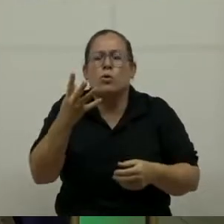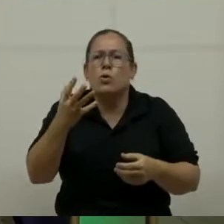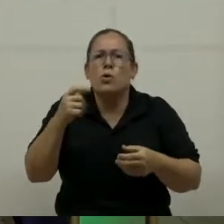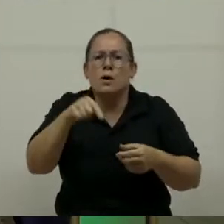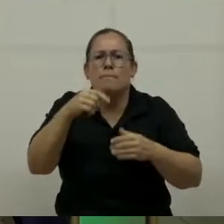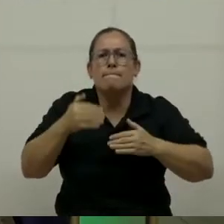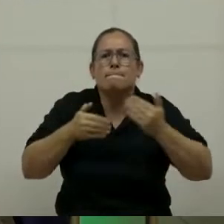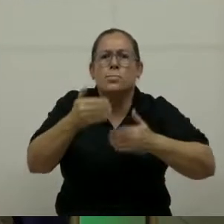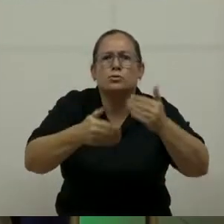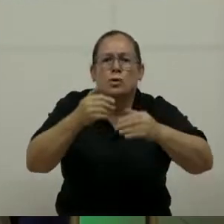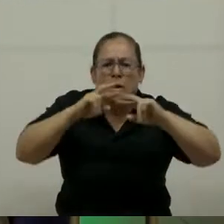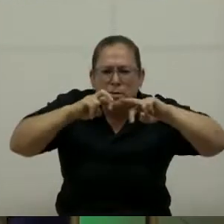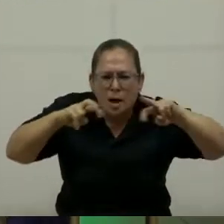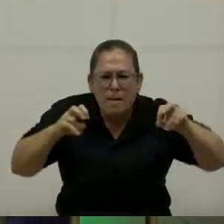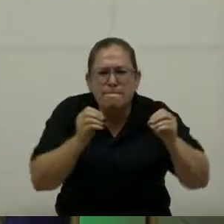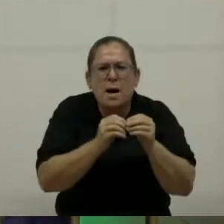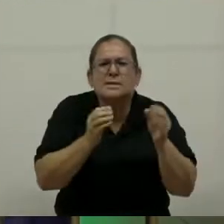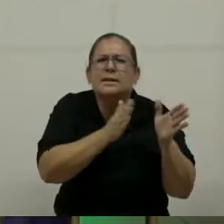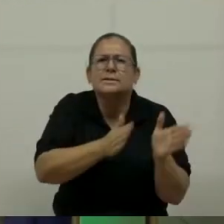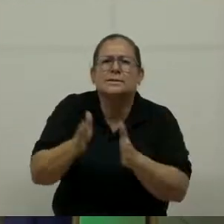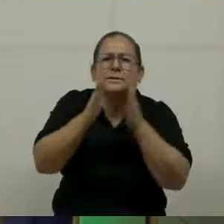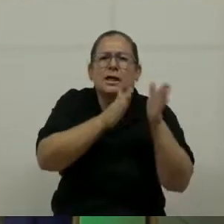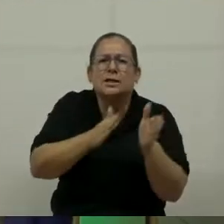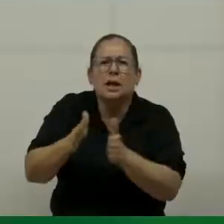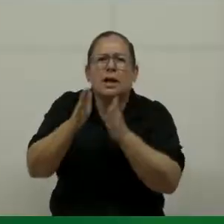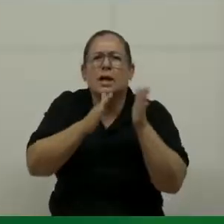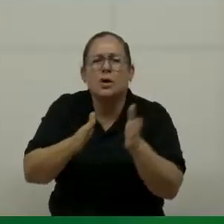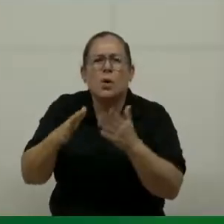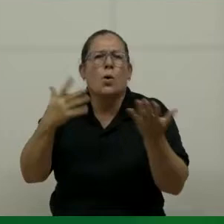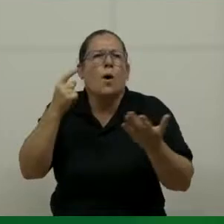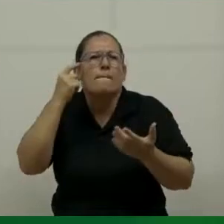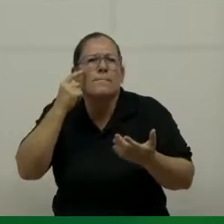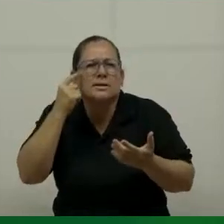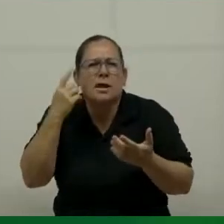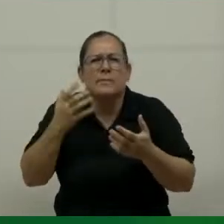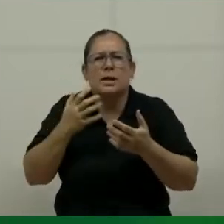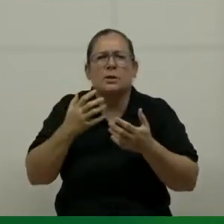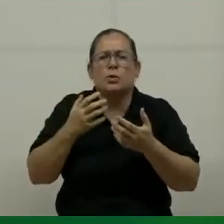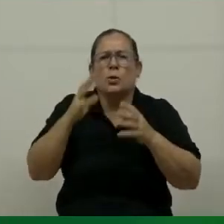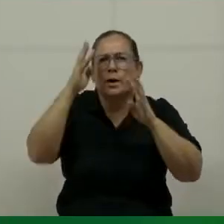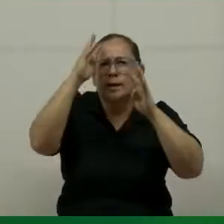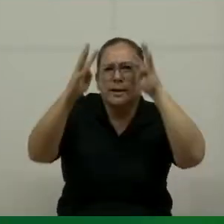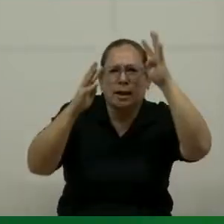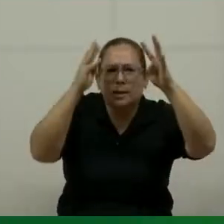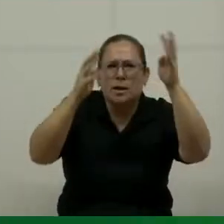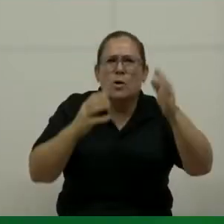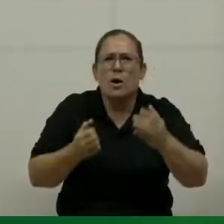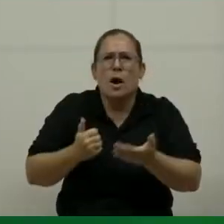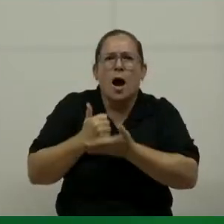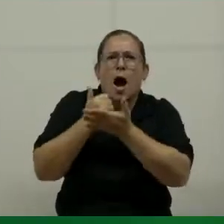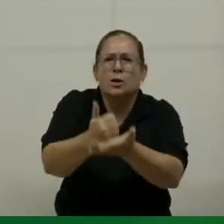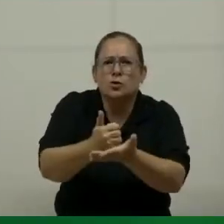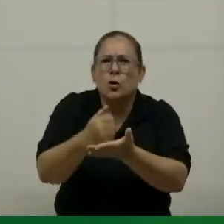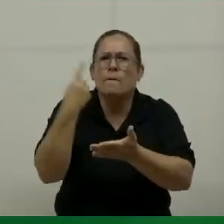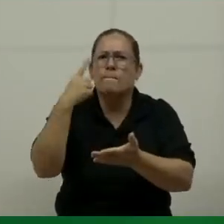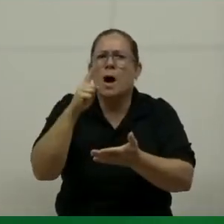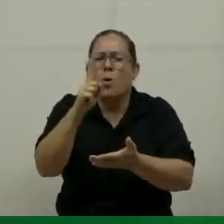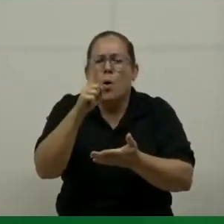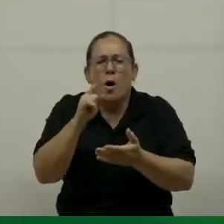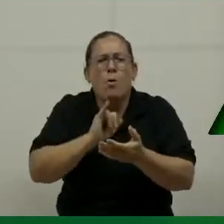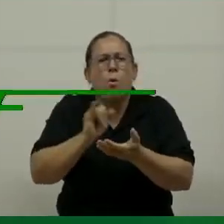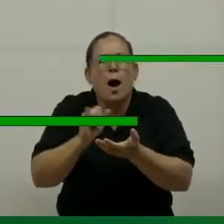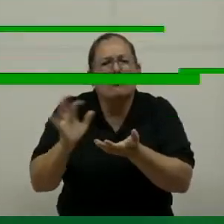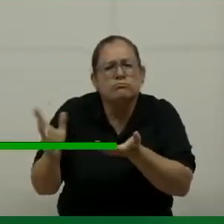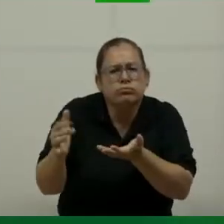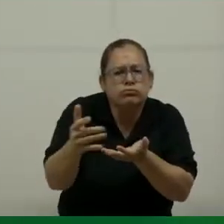estratégico que también se vino a complementar con toda la parte del pensamiento creativo y nos ayudó mucho para realizar esa retroalimentación constante